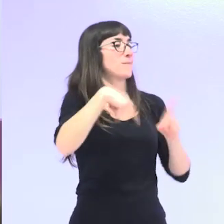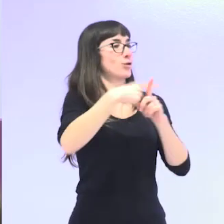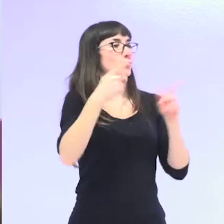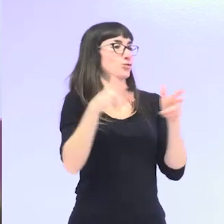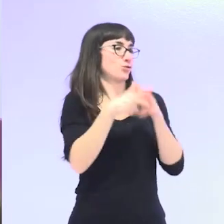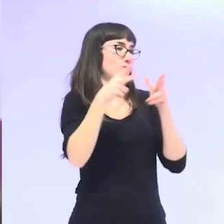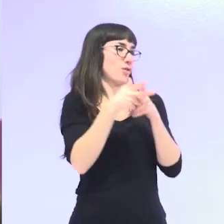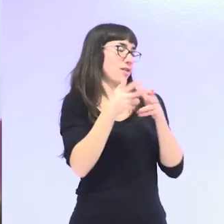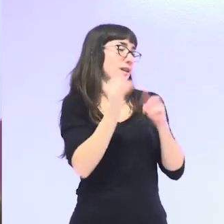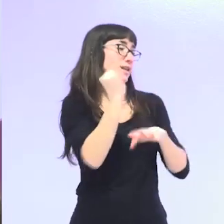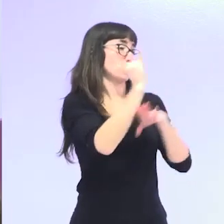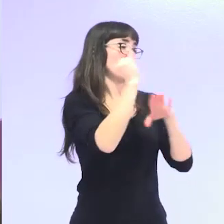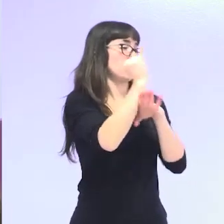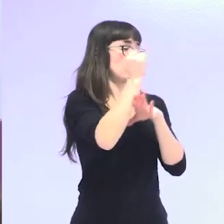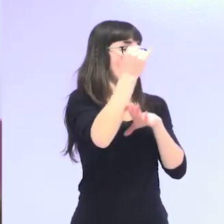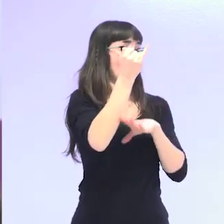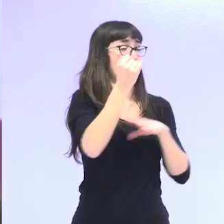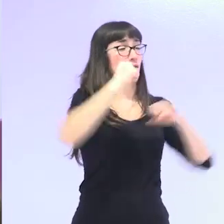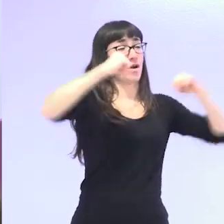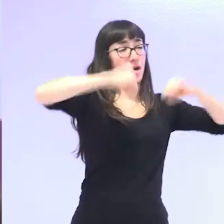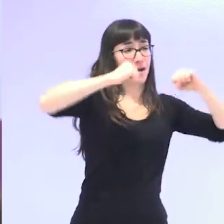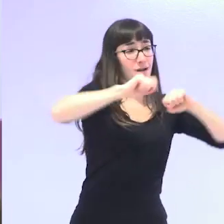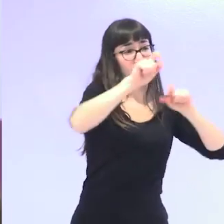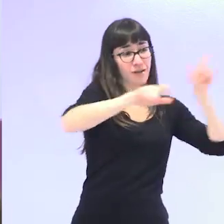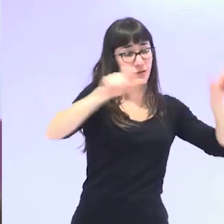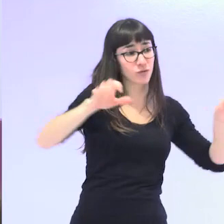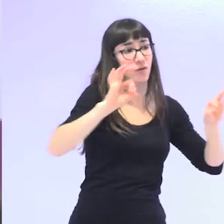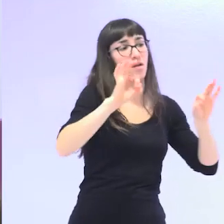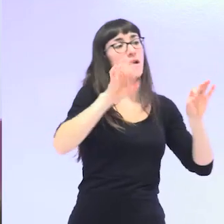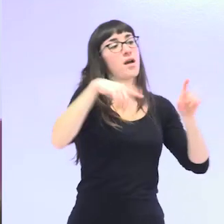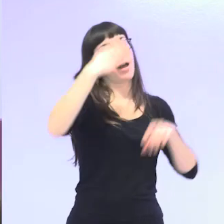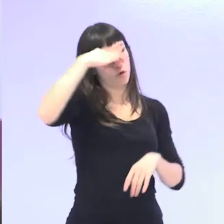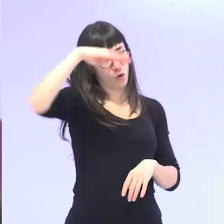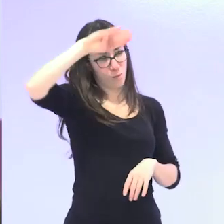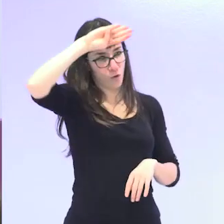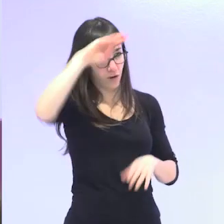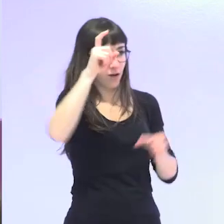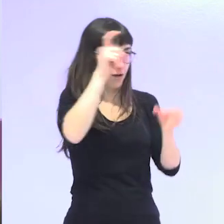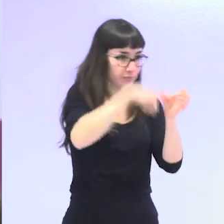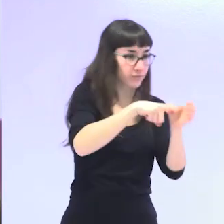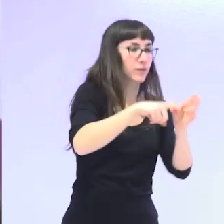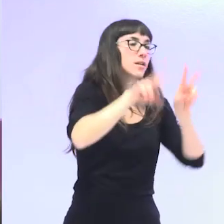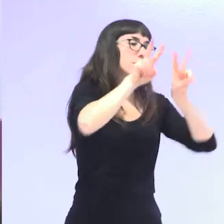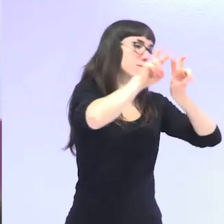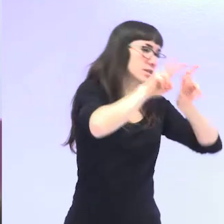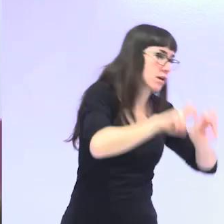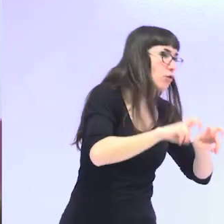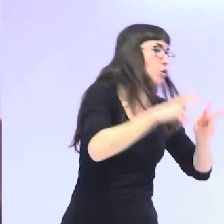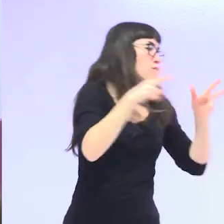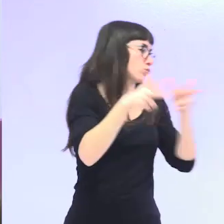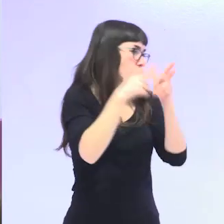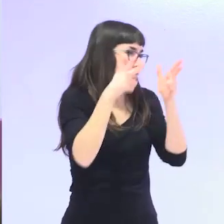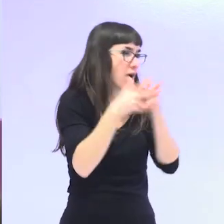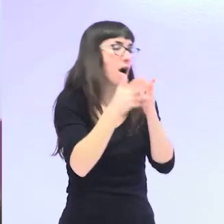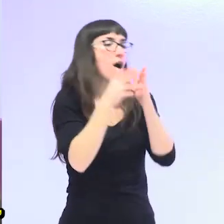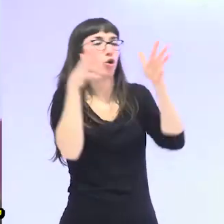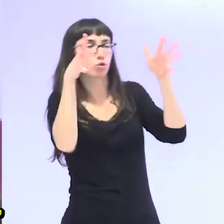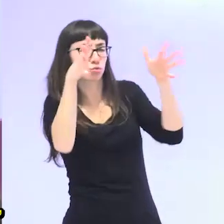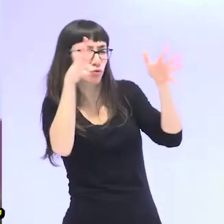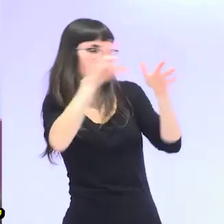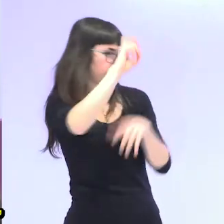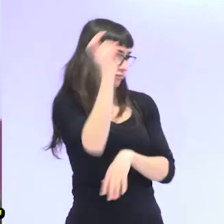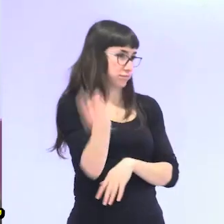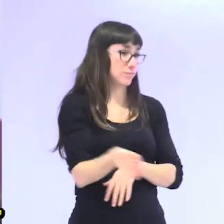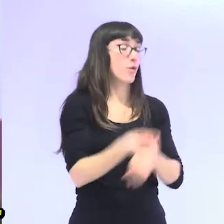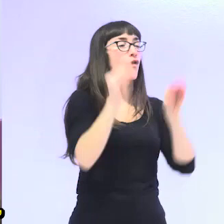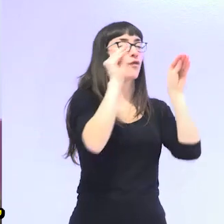Gerontología y Servicios Sociales, INGES, compagina su labor docente e investigadora con la intervención social y la consultoría. En